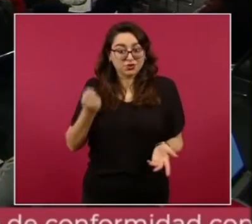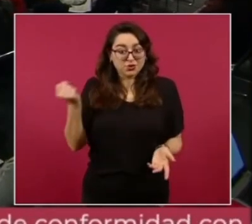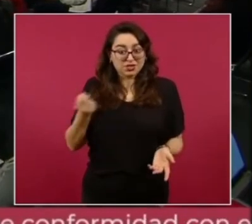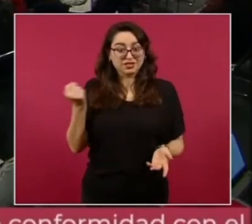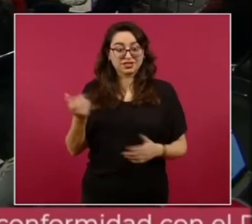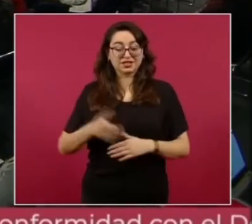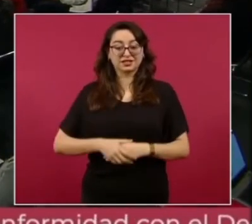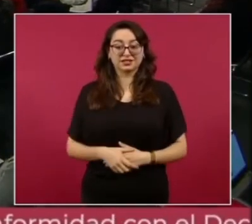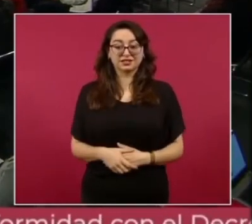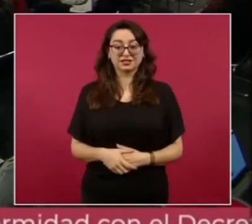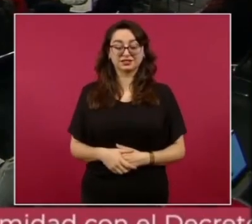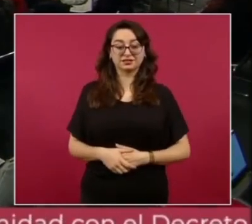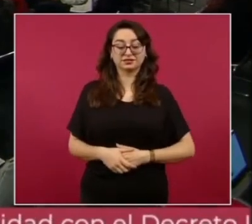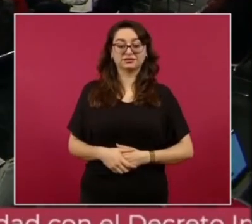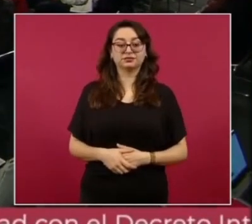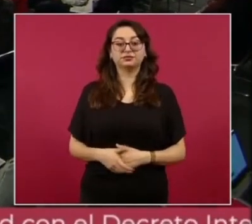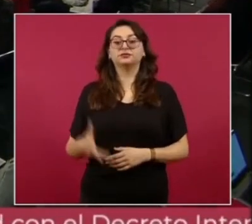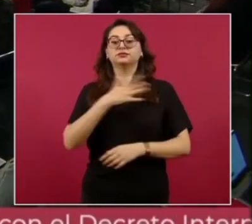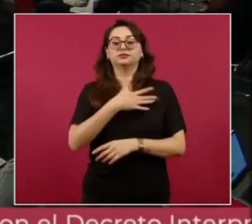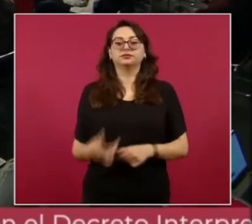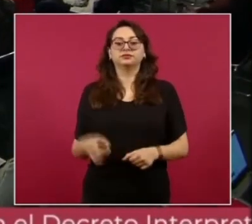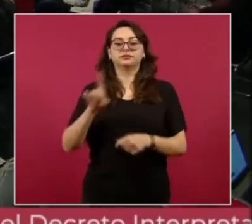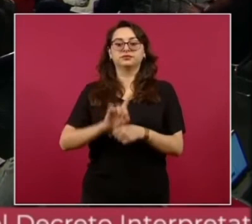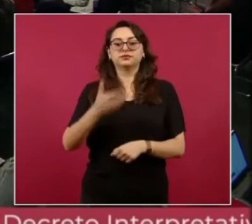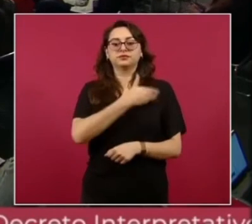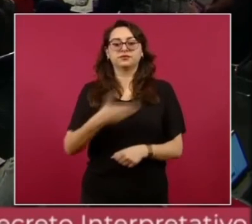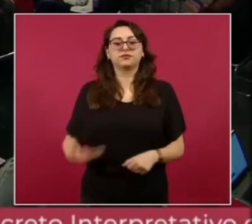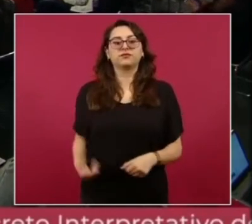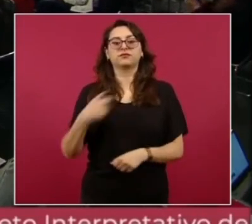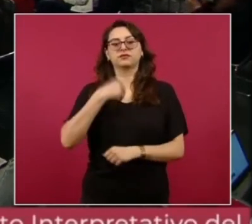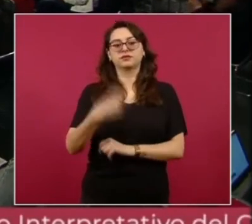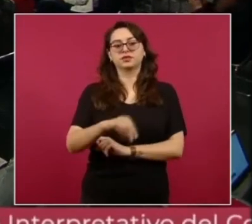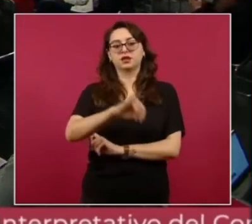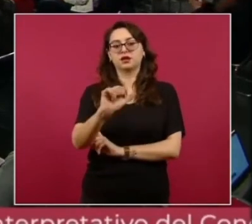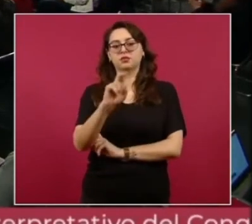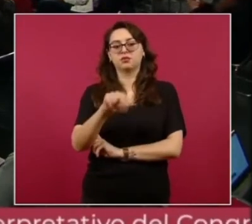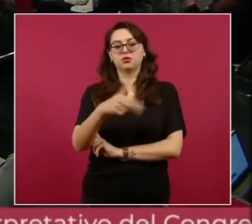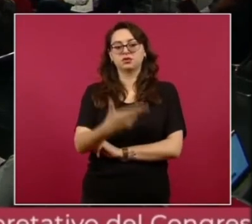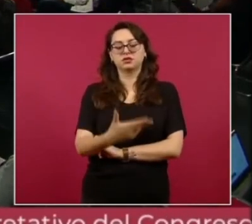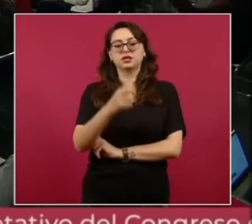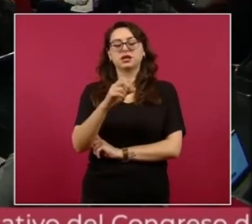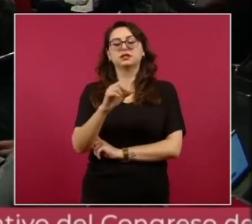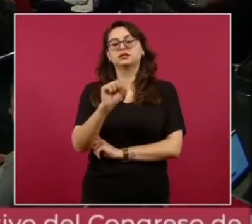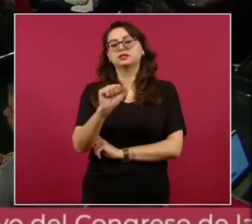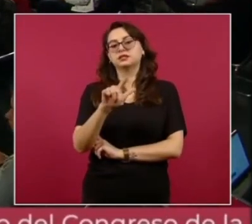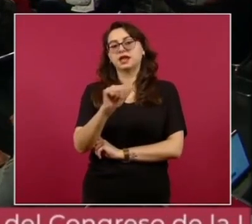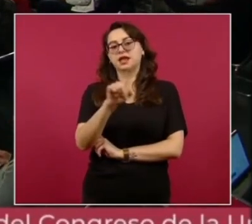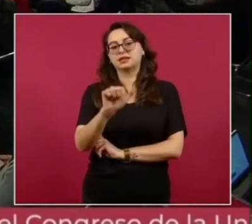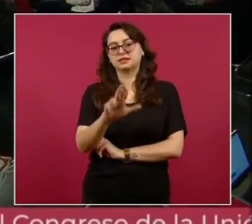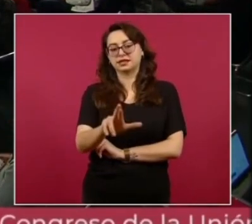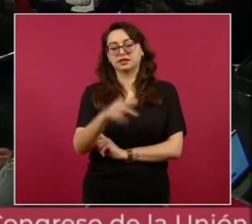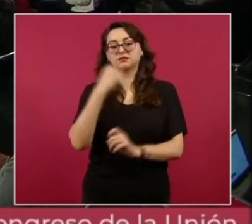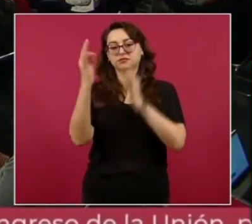presidente, es una suerte Buenos días, presidente, Hans Salazar de Noticiero en Redes Aquí se ha tocado mucho el tema